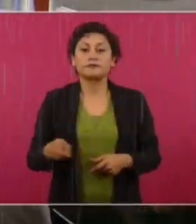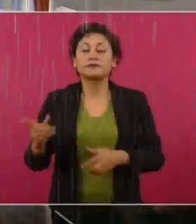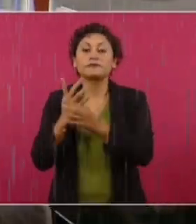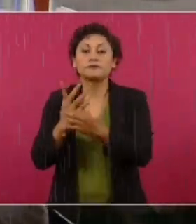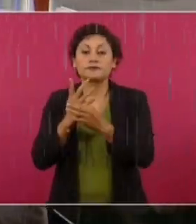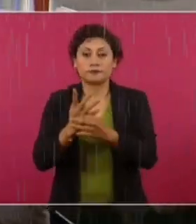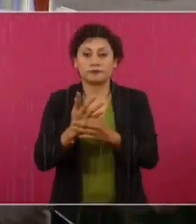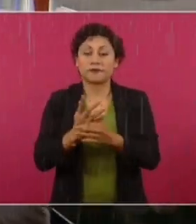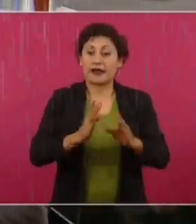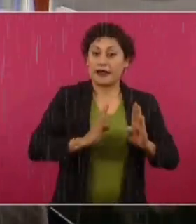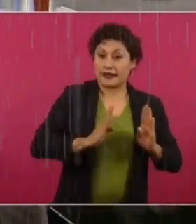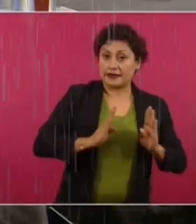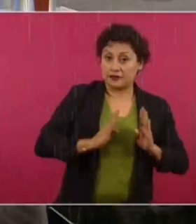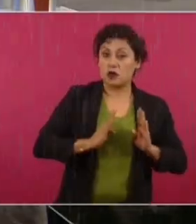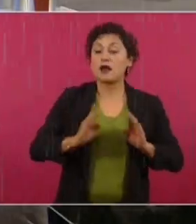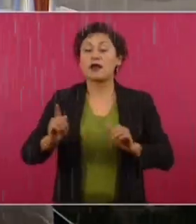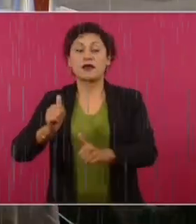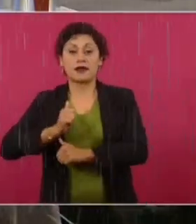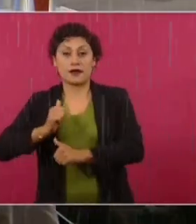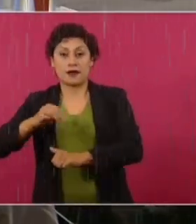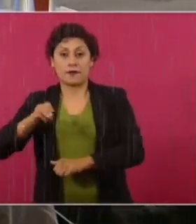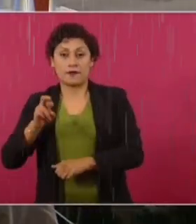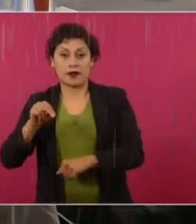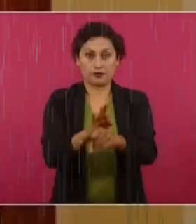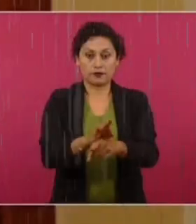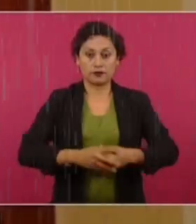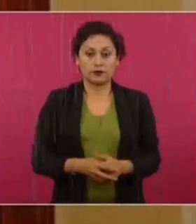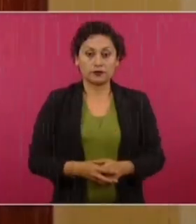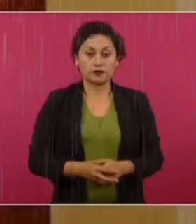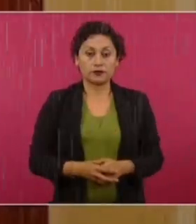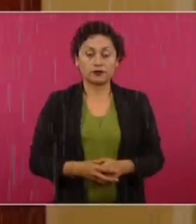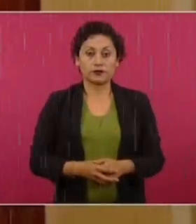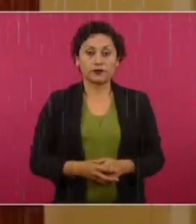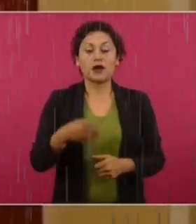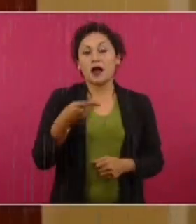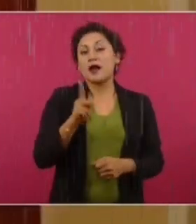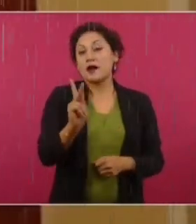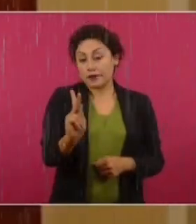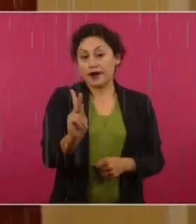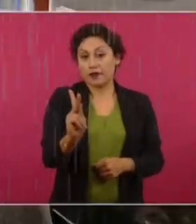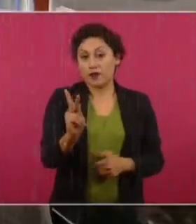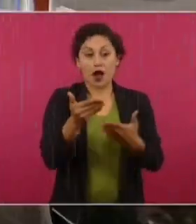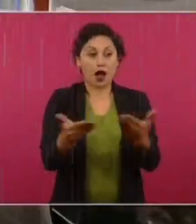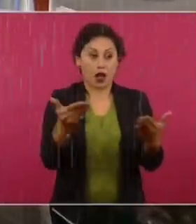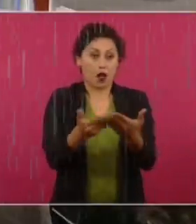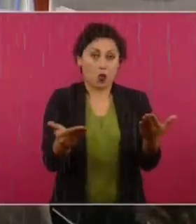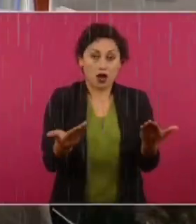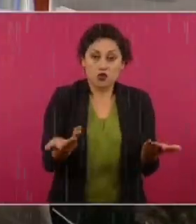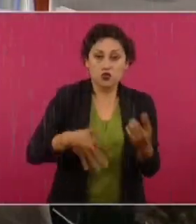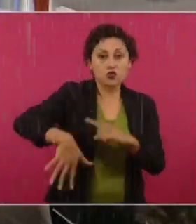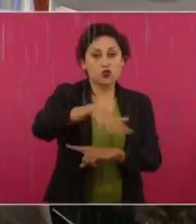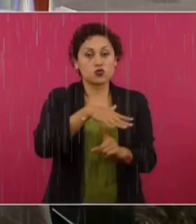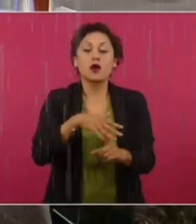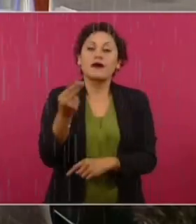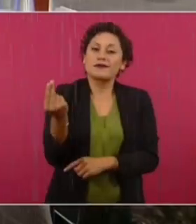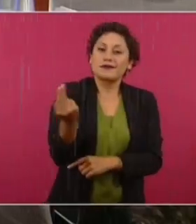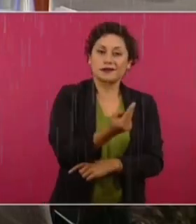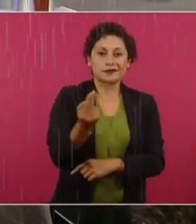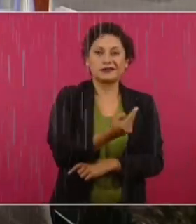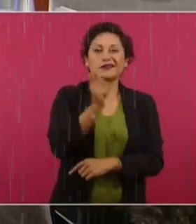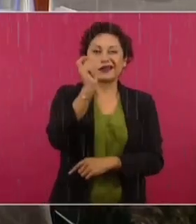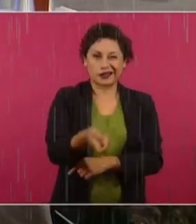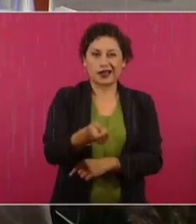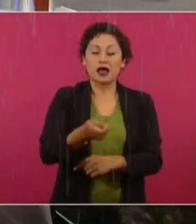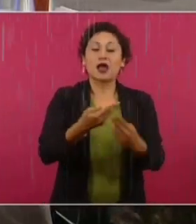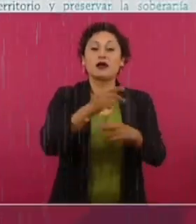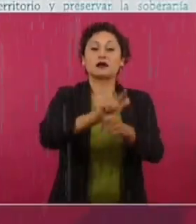sumarán el Ejército y la Marina al esfuerzo de garantizar la seguridad pública. Sin embargo, en las circunstancias actuales, es indispensable que este propósito de la Defensa